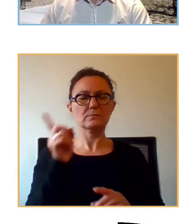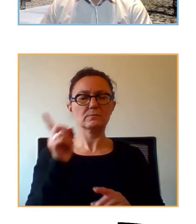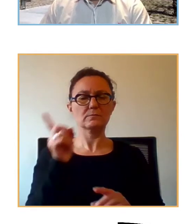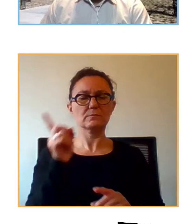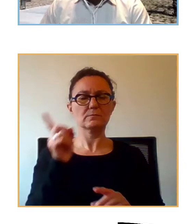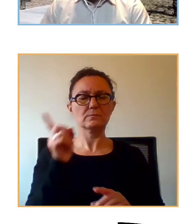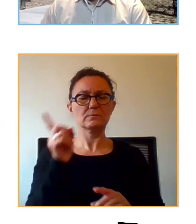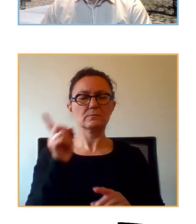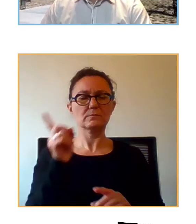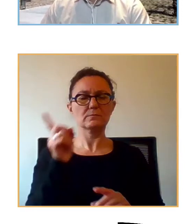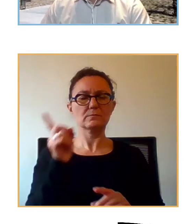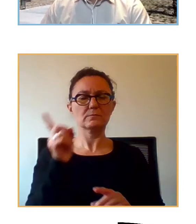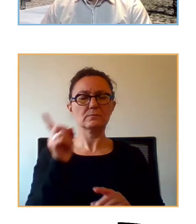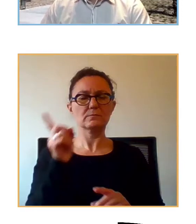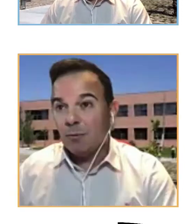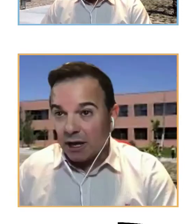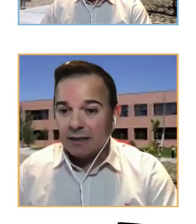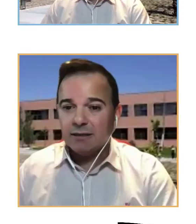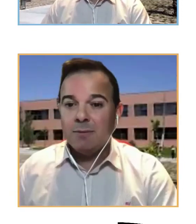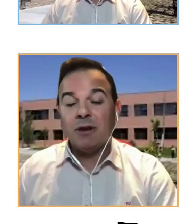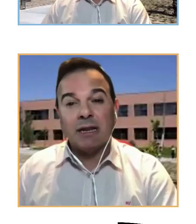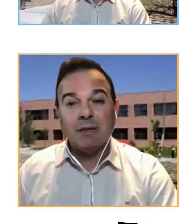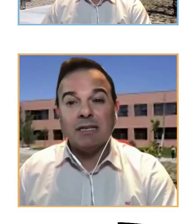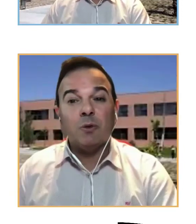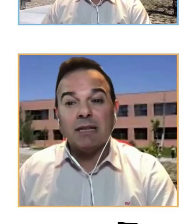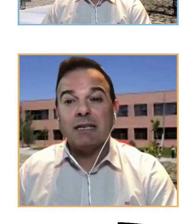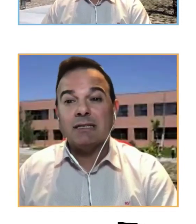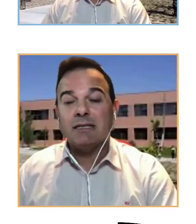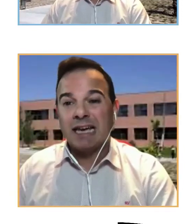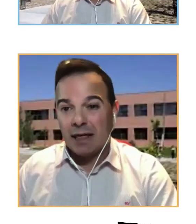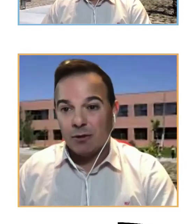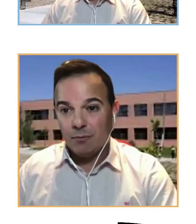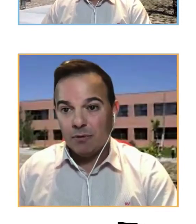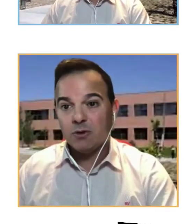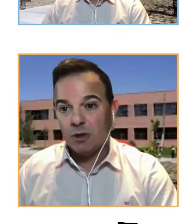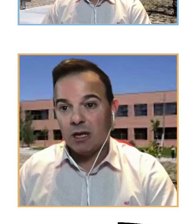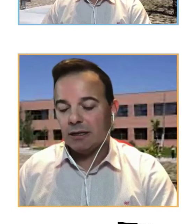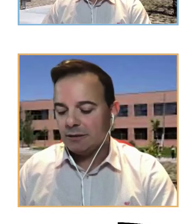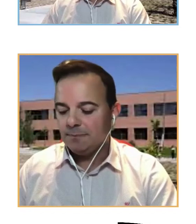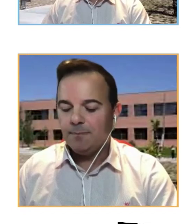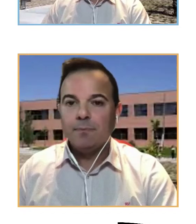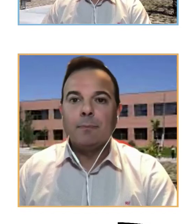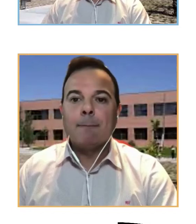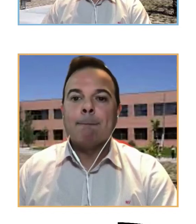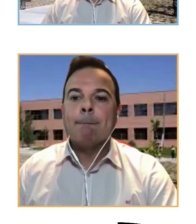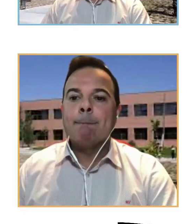con esas edades y mayoritariamente mujeres y mayoritariamente estudiantes de grado estudiantes